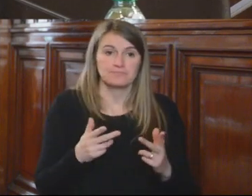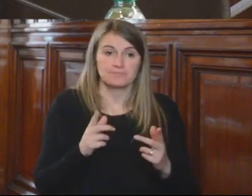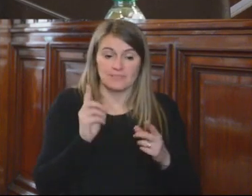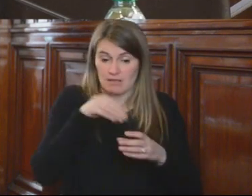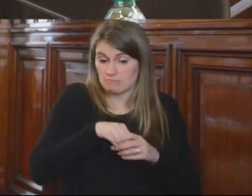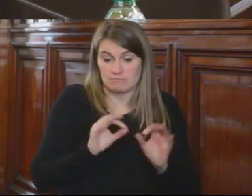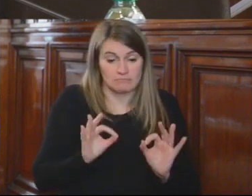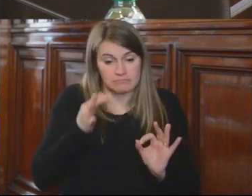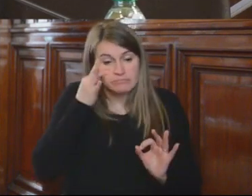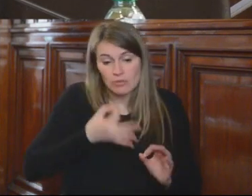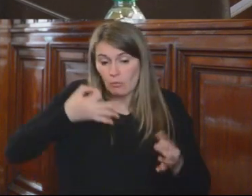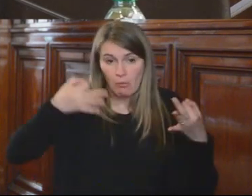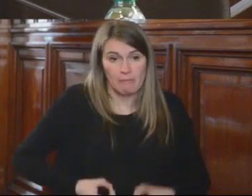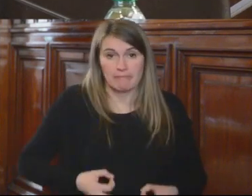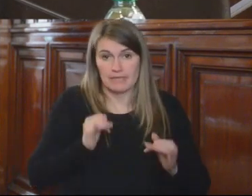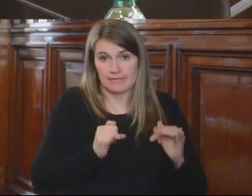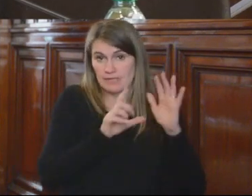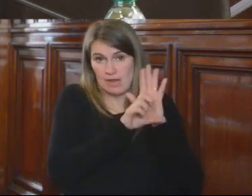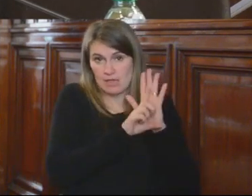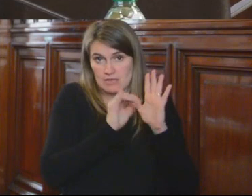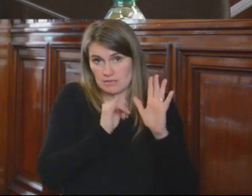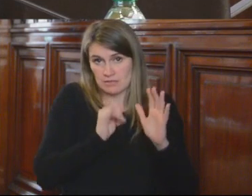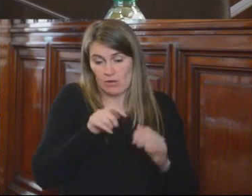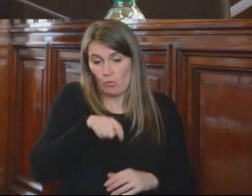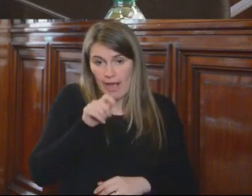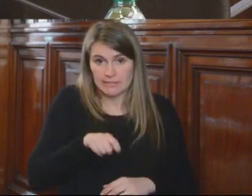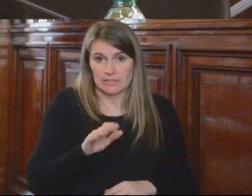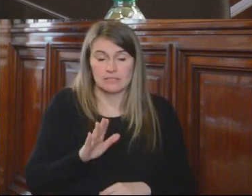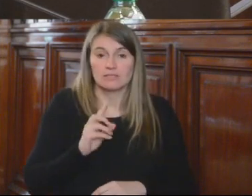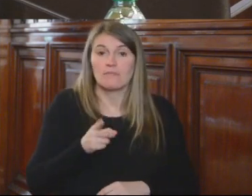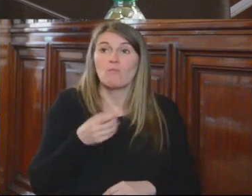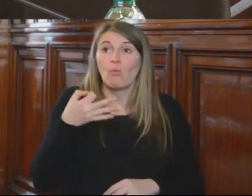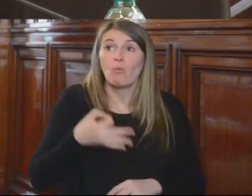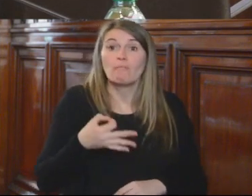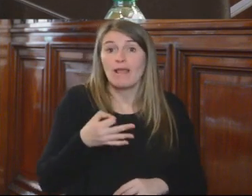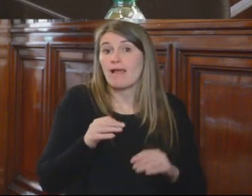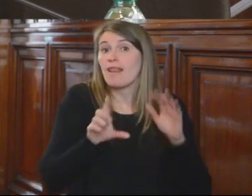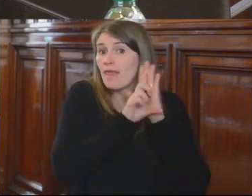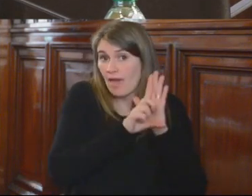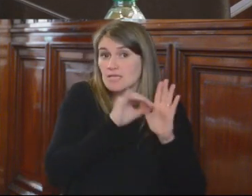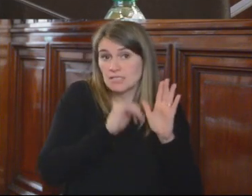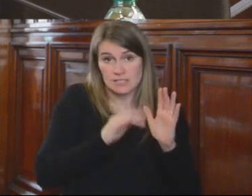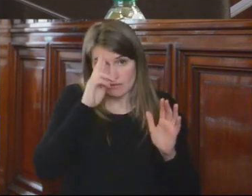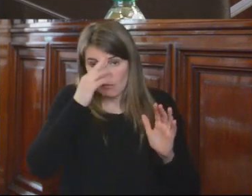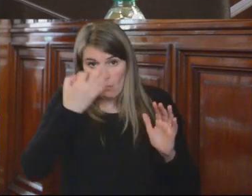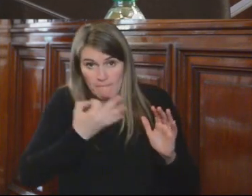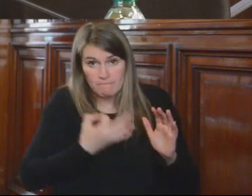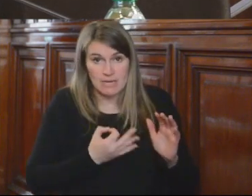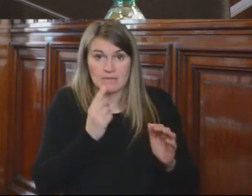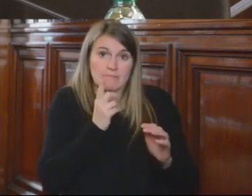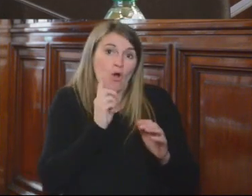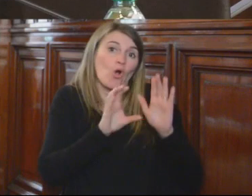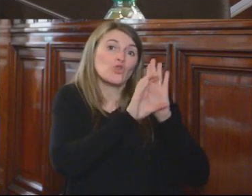legítimo de las competencias del Consejo de la Magistratura y es resultado del cumplimiento del bloque de legalidad y de la jurisprudencia del Tribunal Constitucional